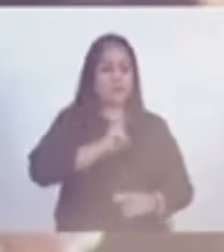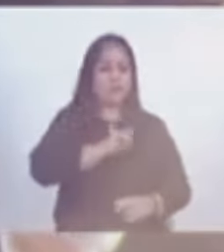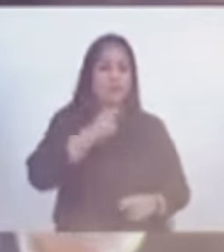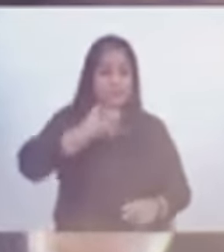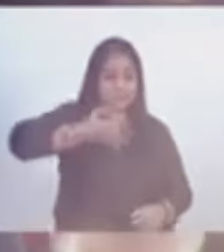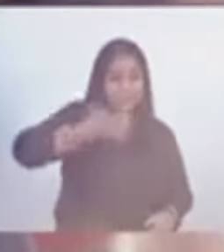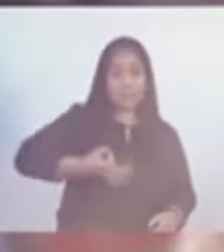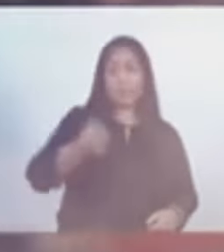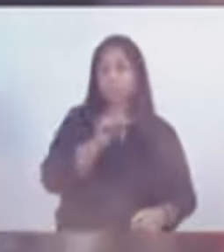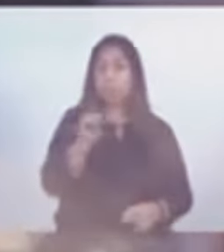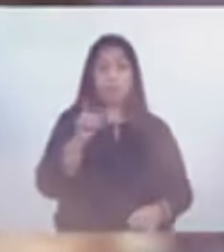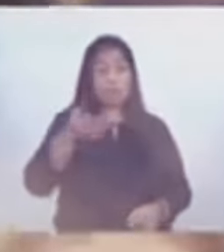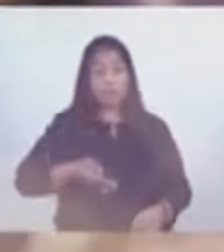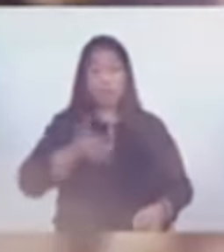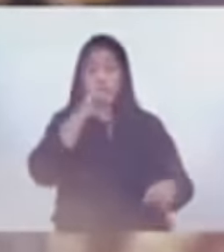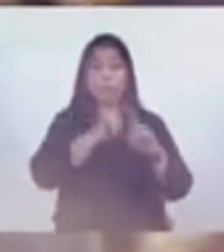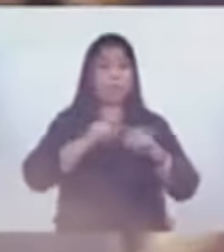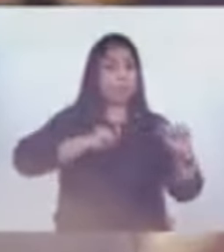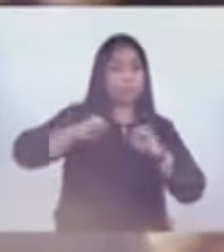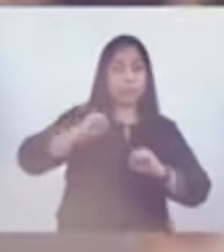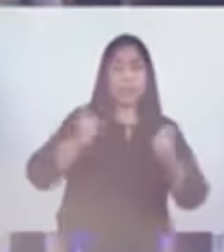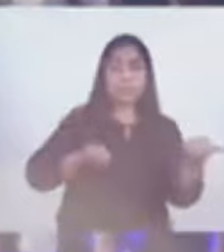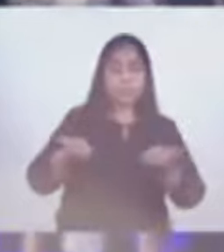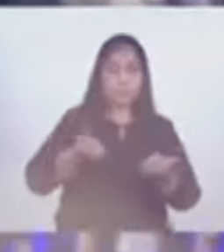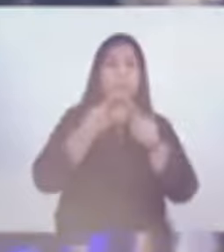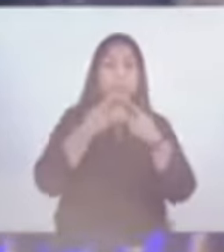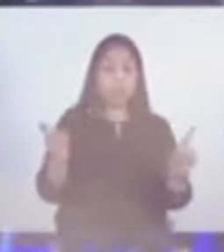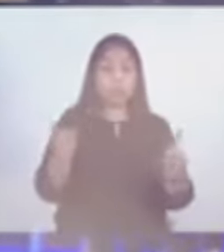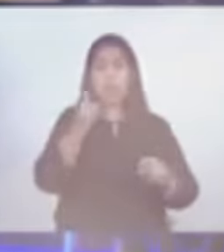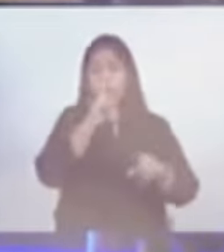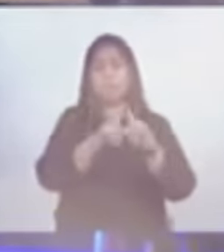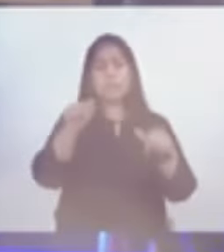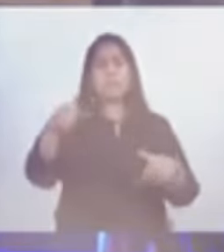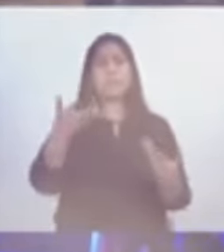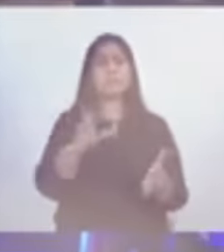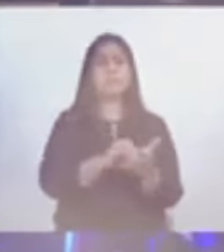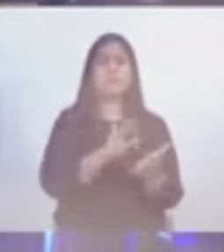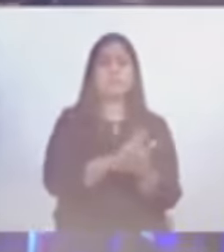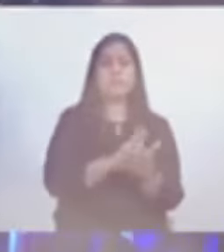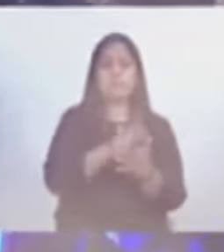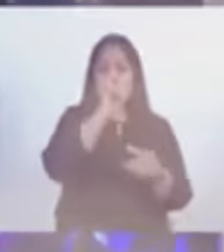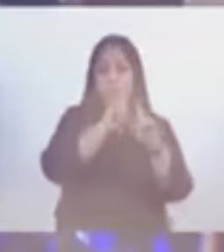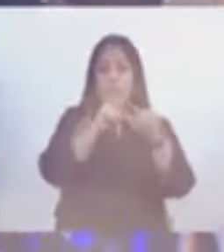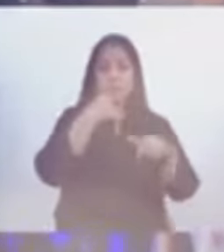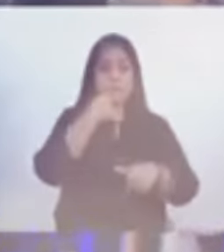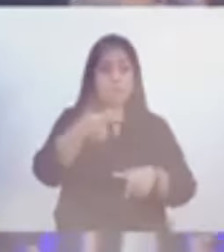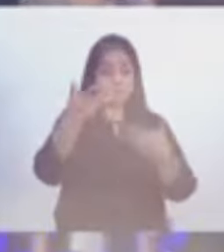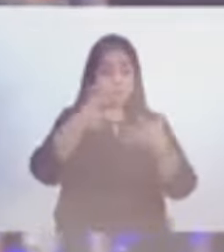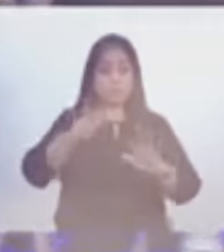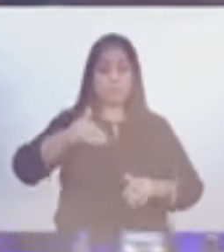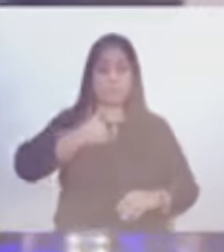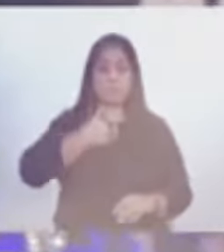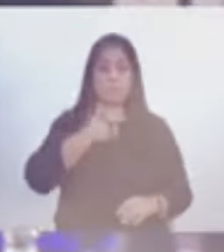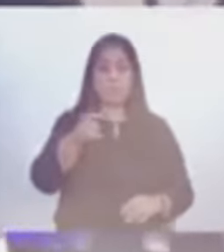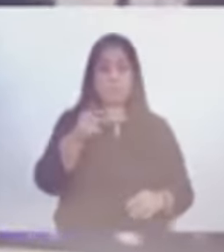que no son adecuadas en la gestión pública. Se ha creado en el marco de esa